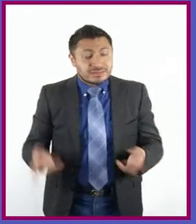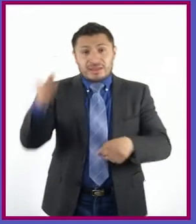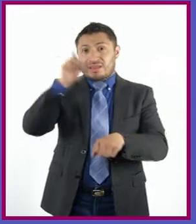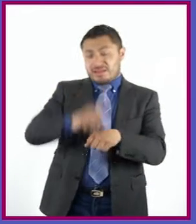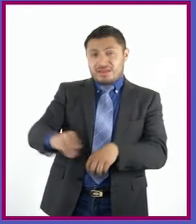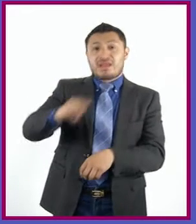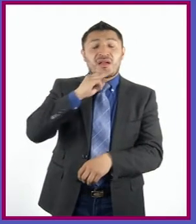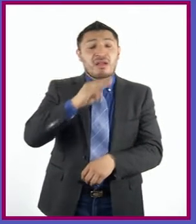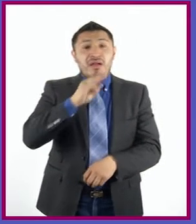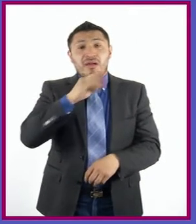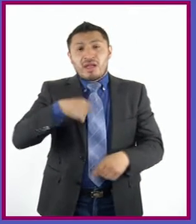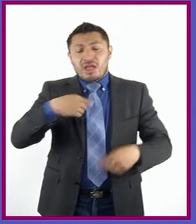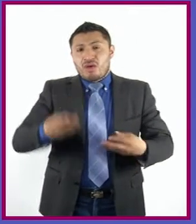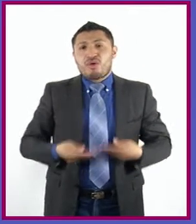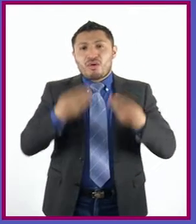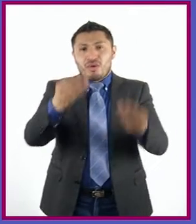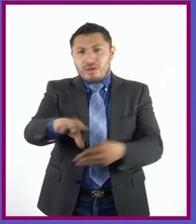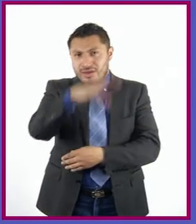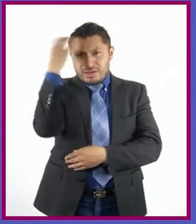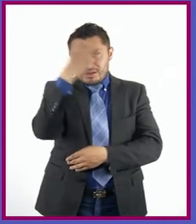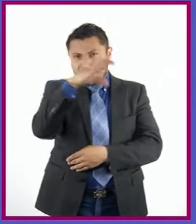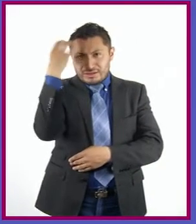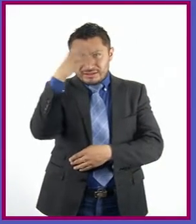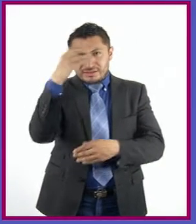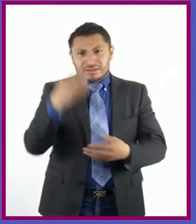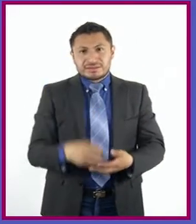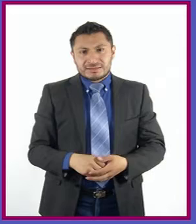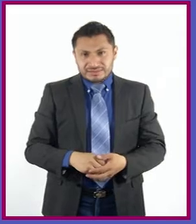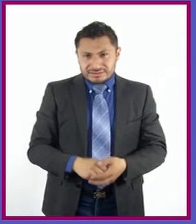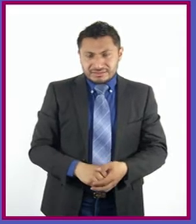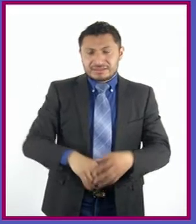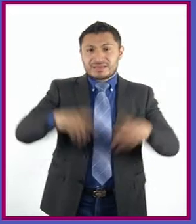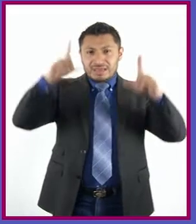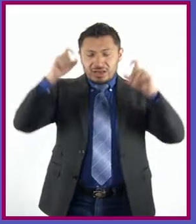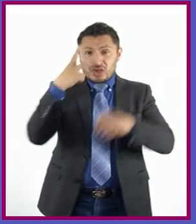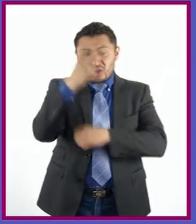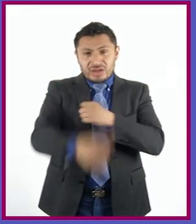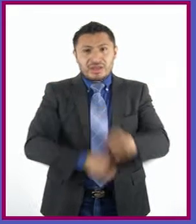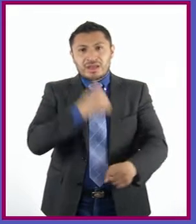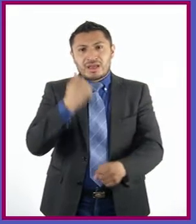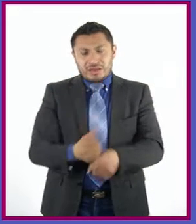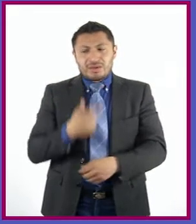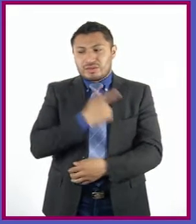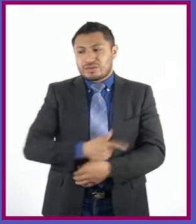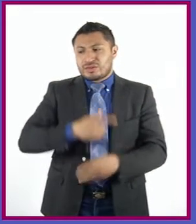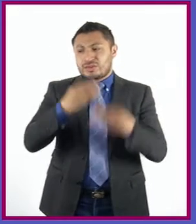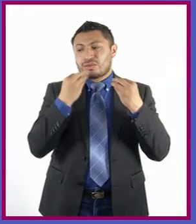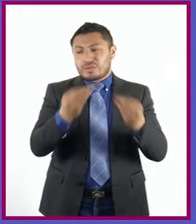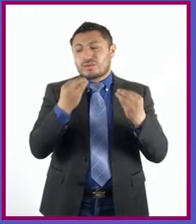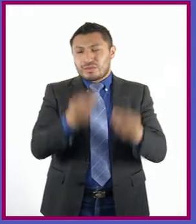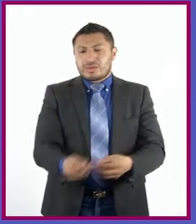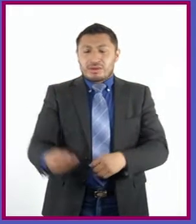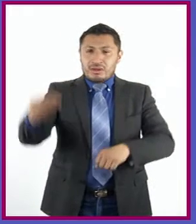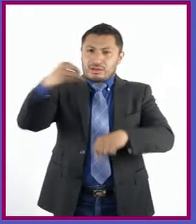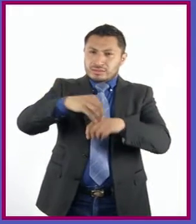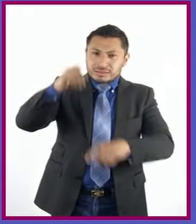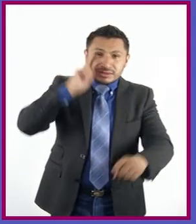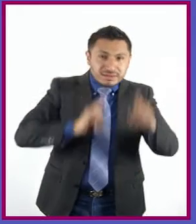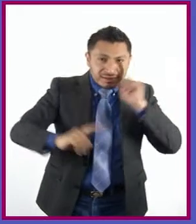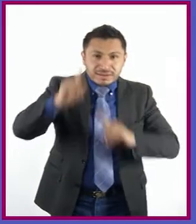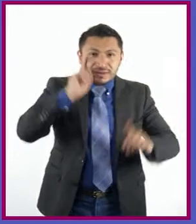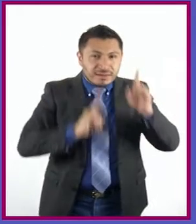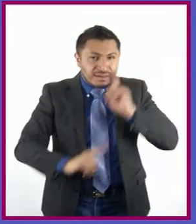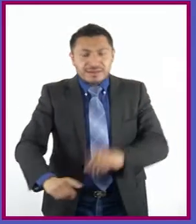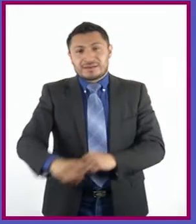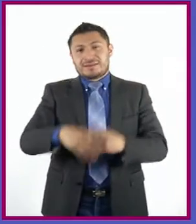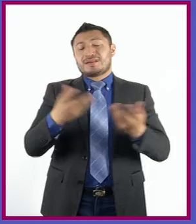madre le entregué el portarretratos con mi foto de dos años. ¡Y le gustó mucho! Se puso a llorar para